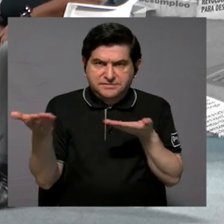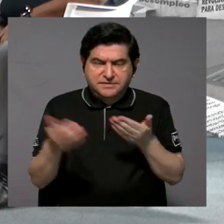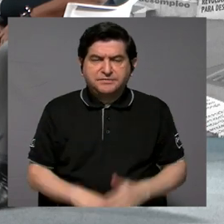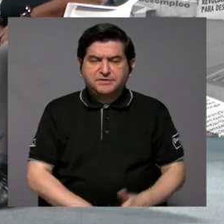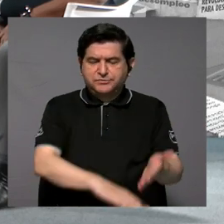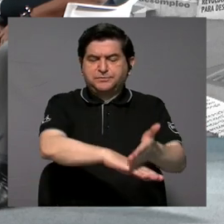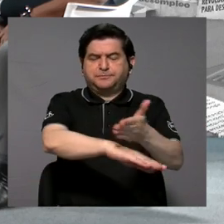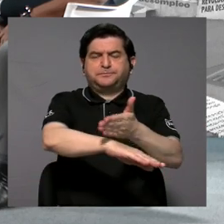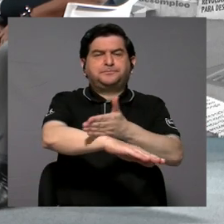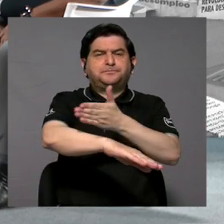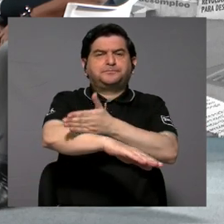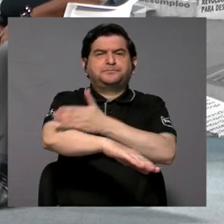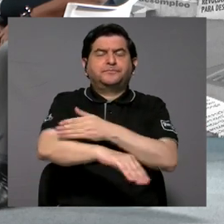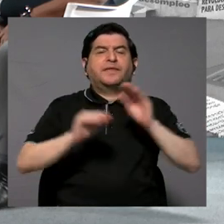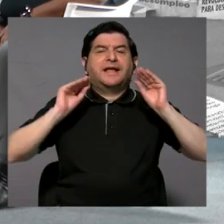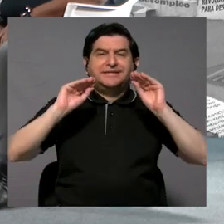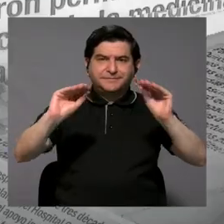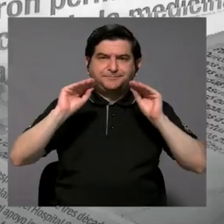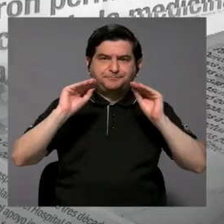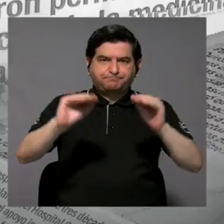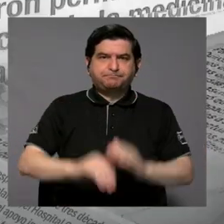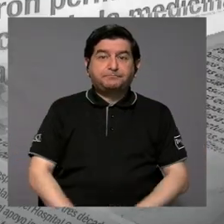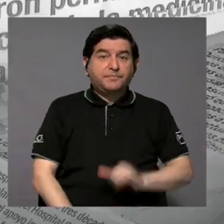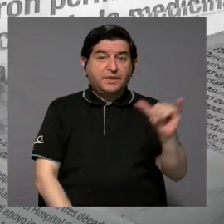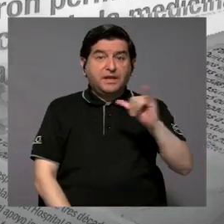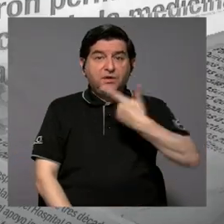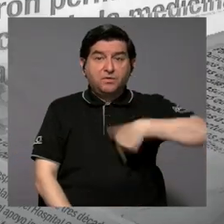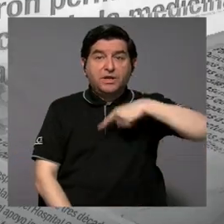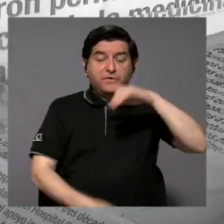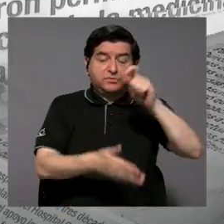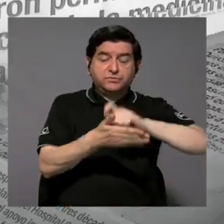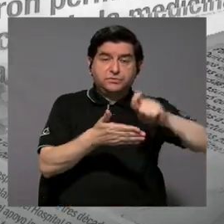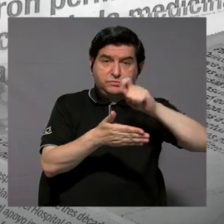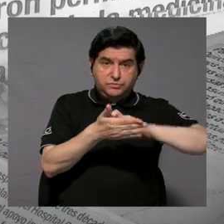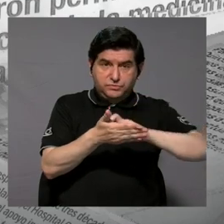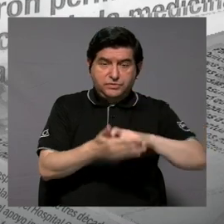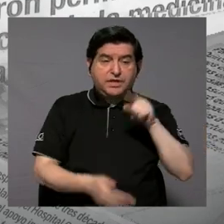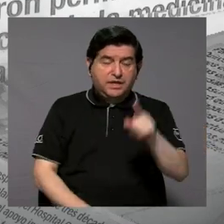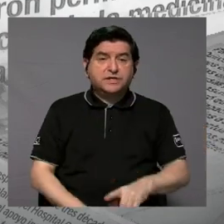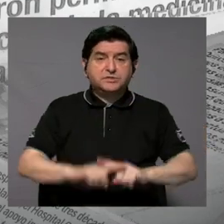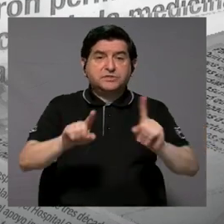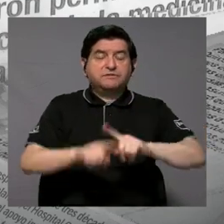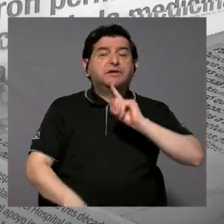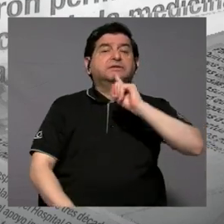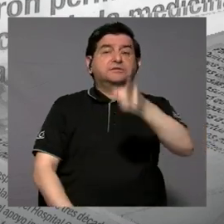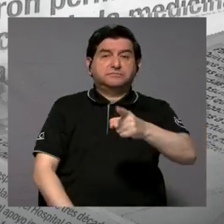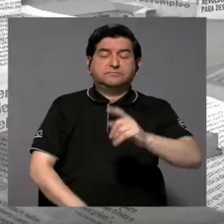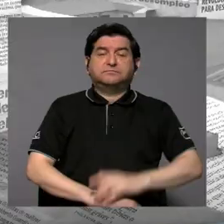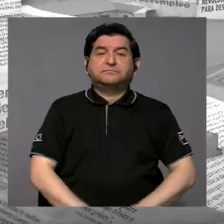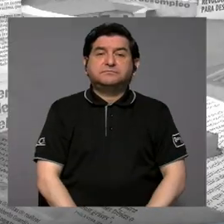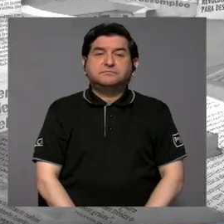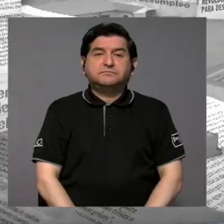mejoramiento de la educación, y que también estamos suscribiendo estos pronunciamientos.